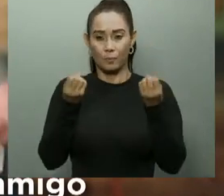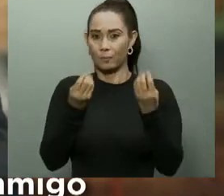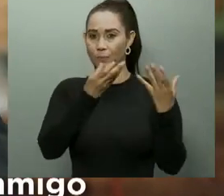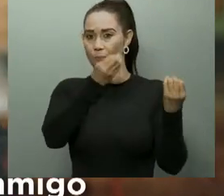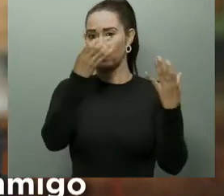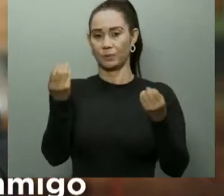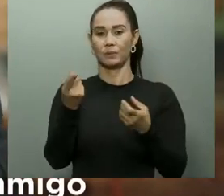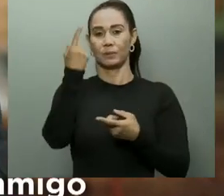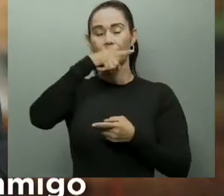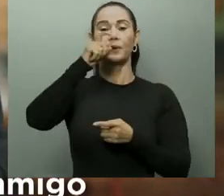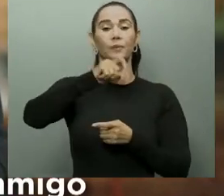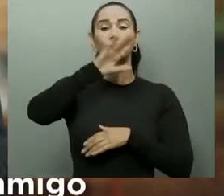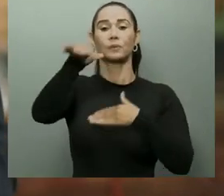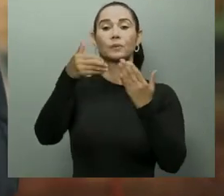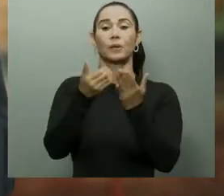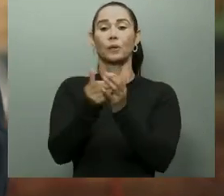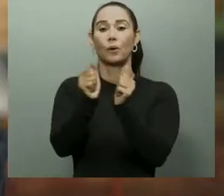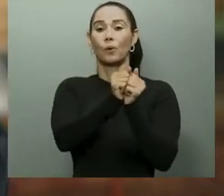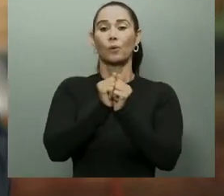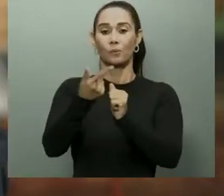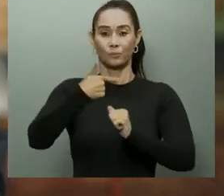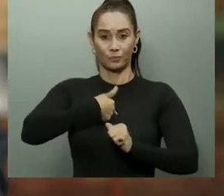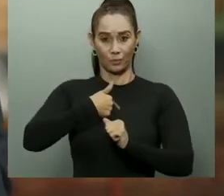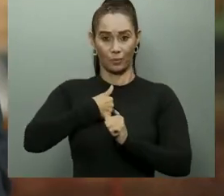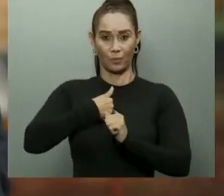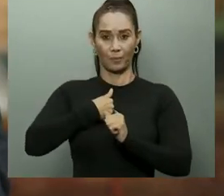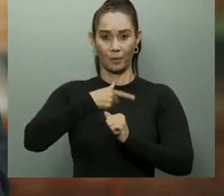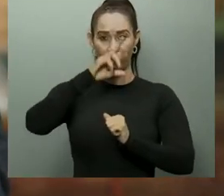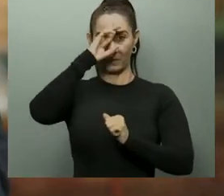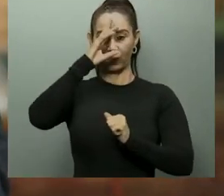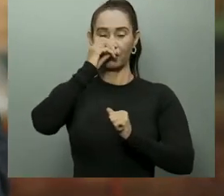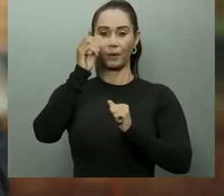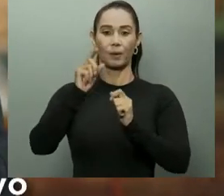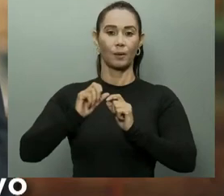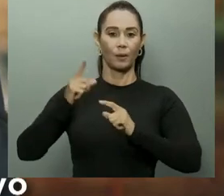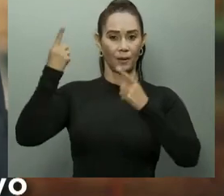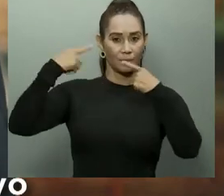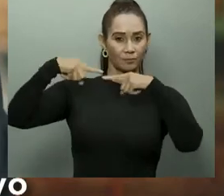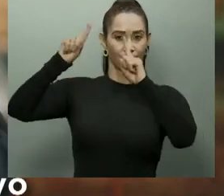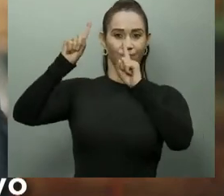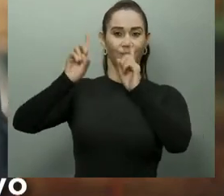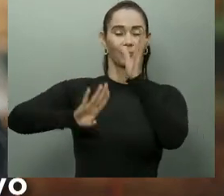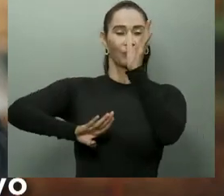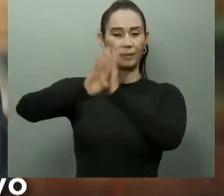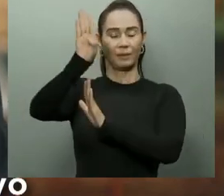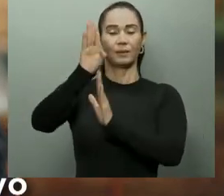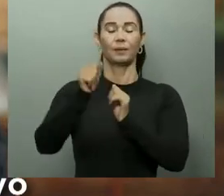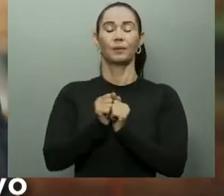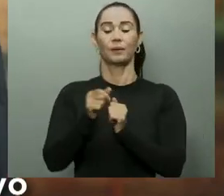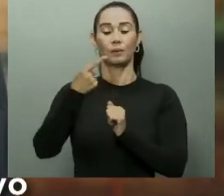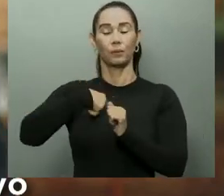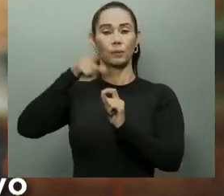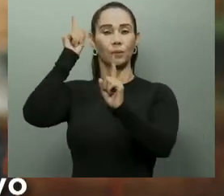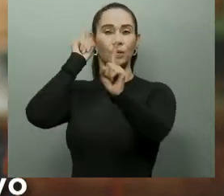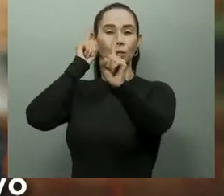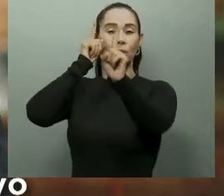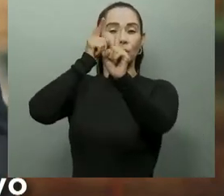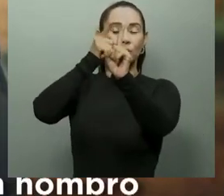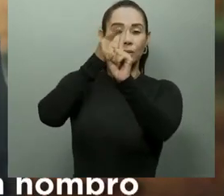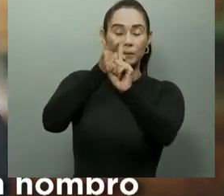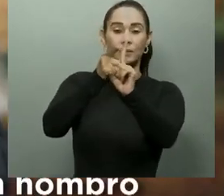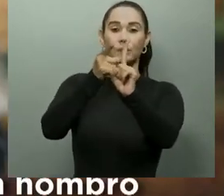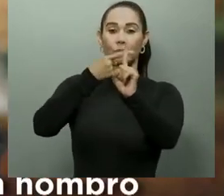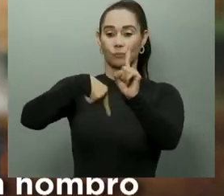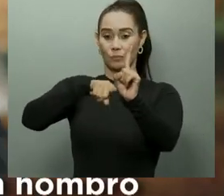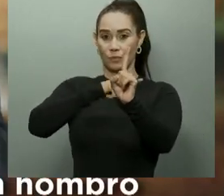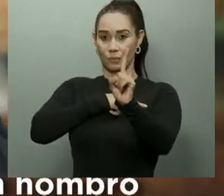necesito a todos ustedes conmigo para sacar este país adelante. Tenemos un enorme reto colectivo ante nosotros